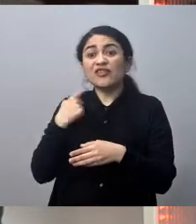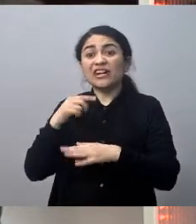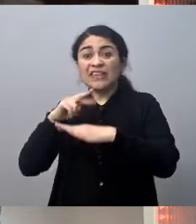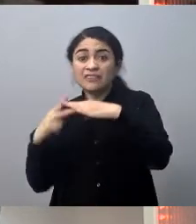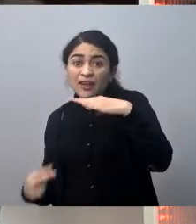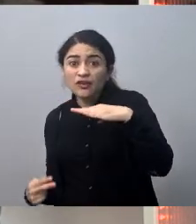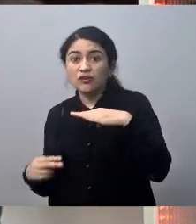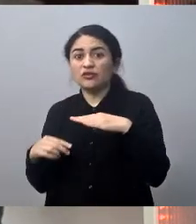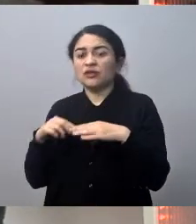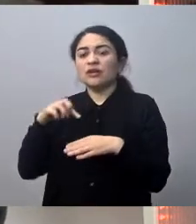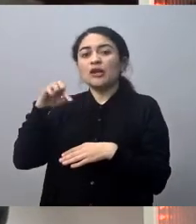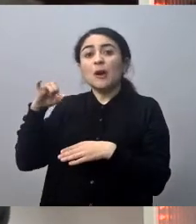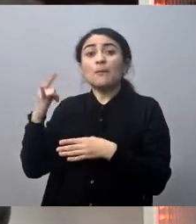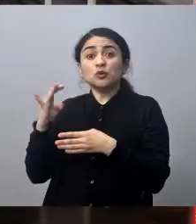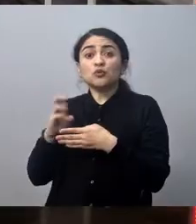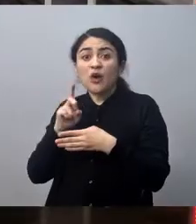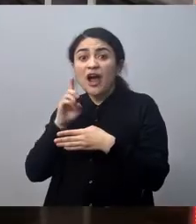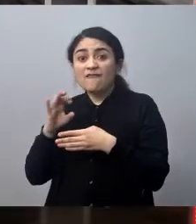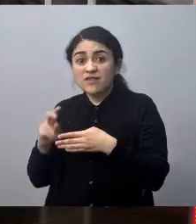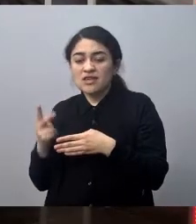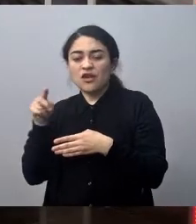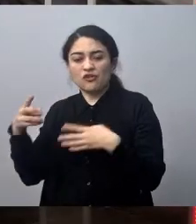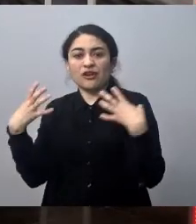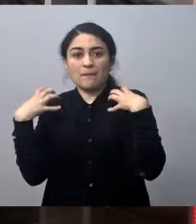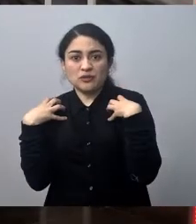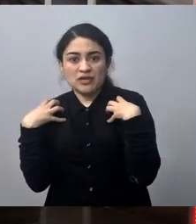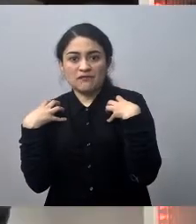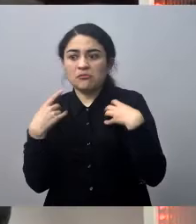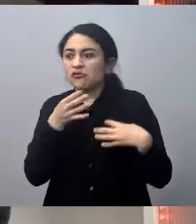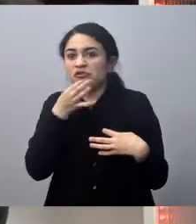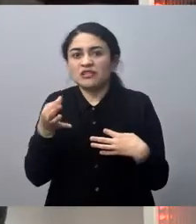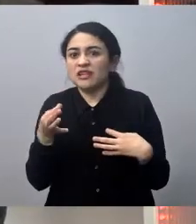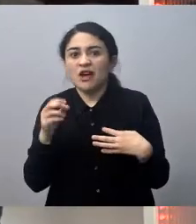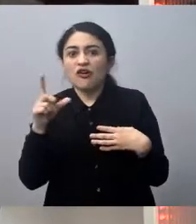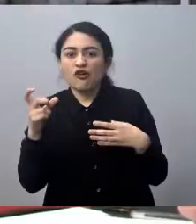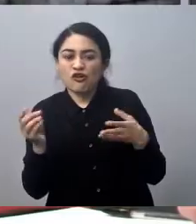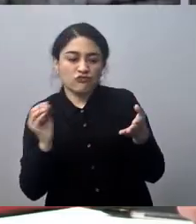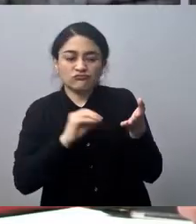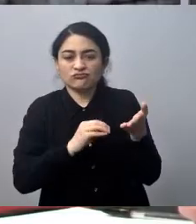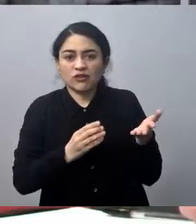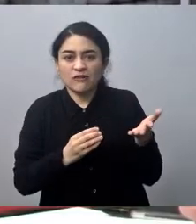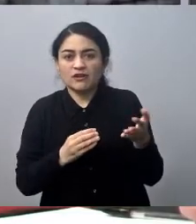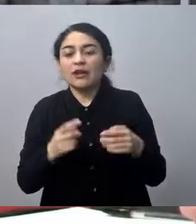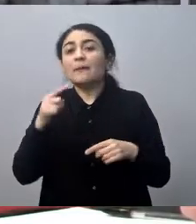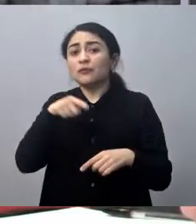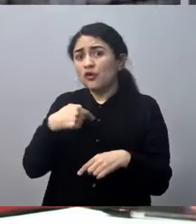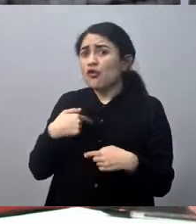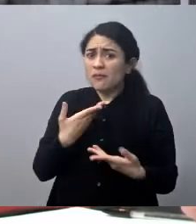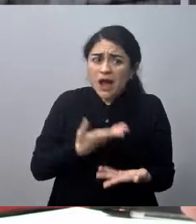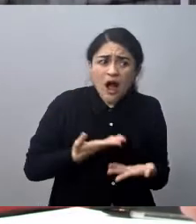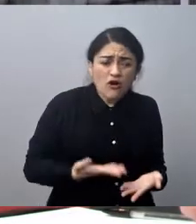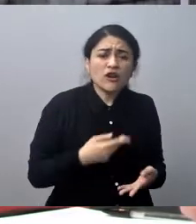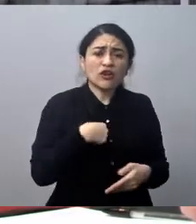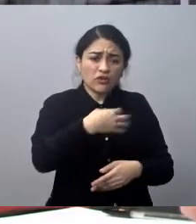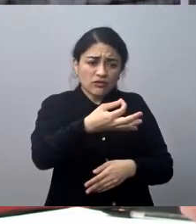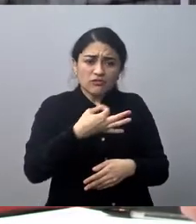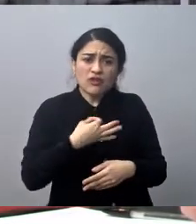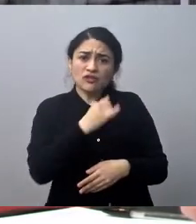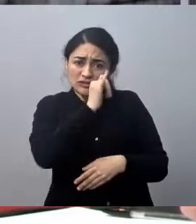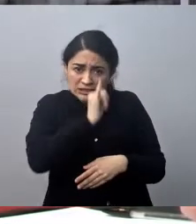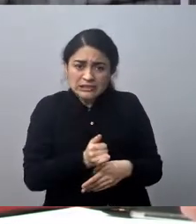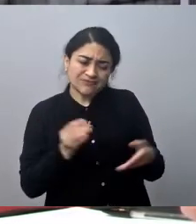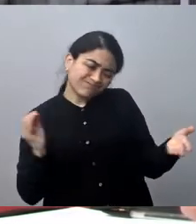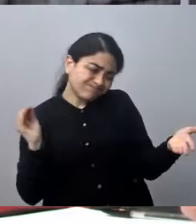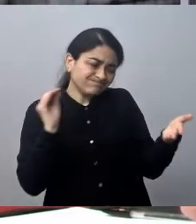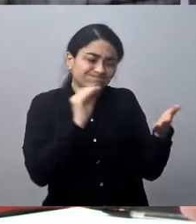equivoco, otro para Puchuncabí, que iban a depender directamente de los municipios. Insisto, y ahí no aparecía con CORE. Bueno, ahora nos han confirmado que sí esa estrategia